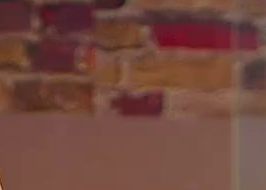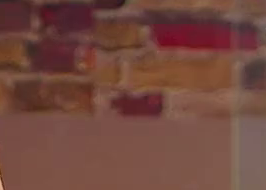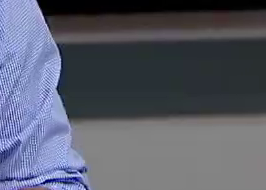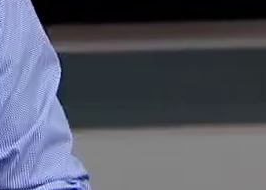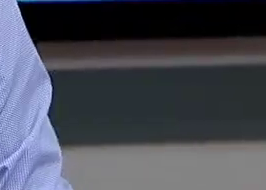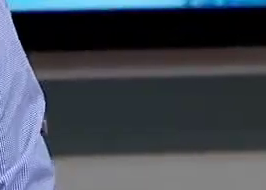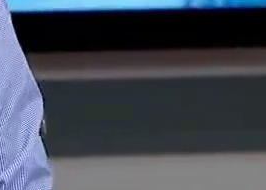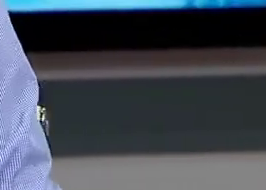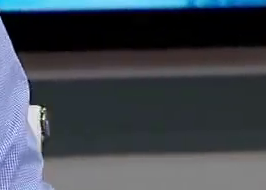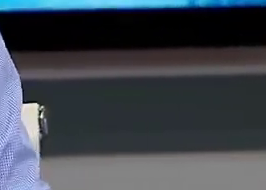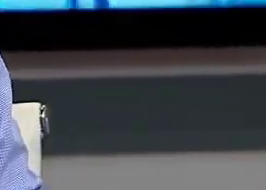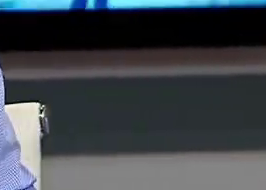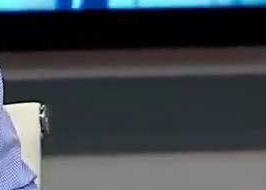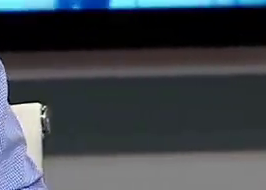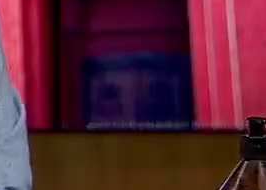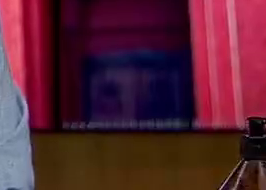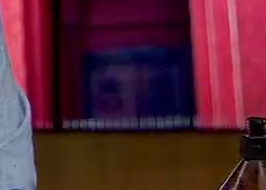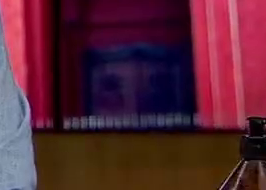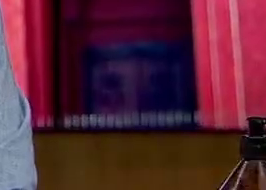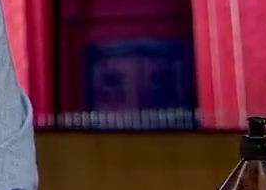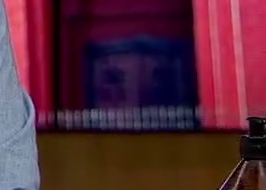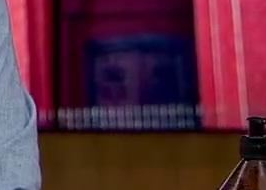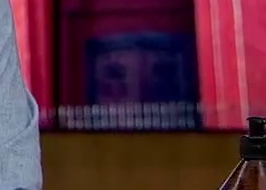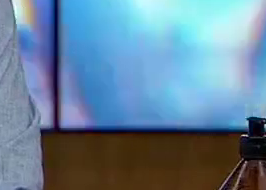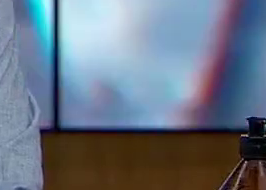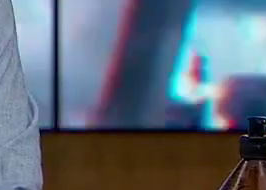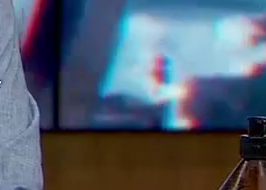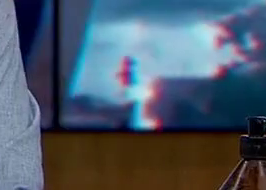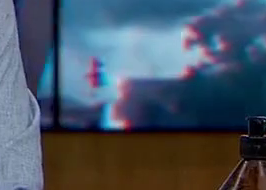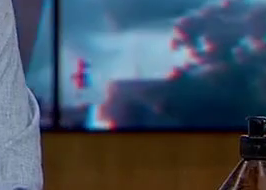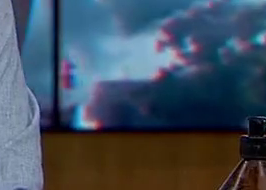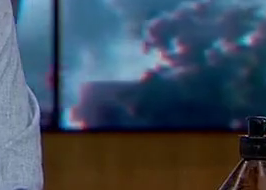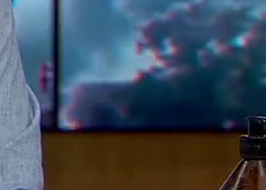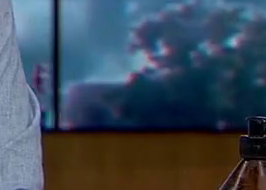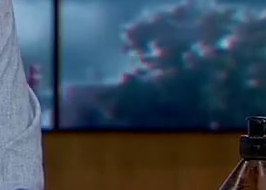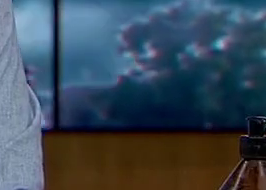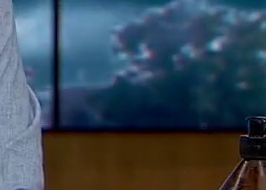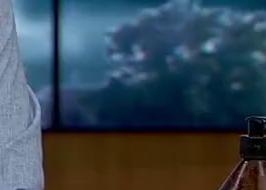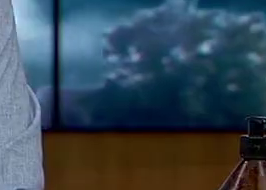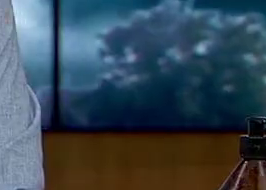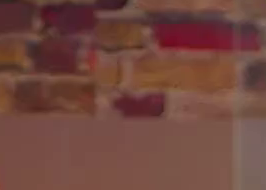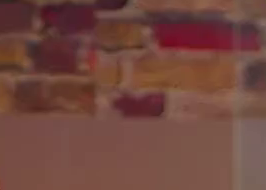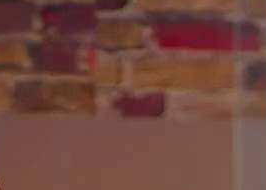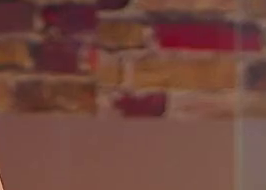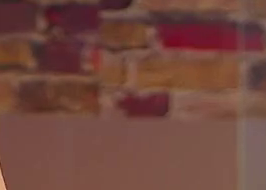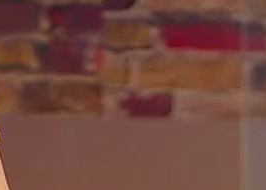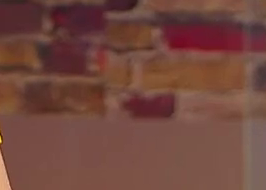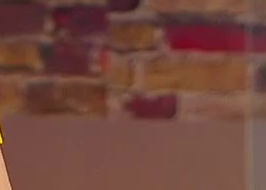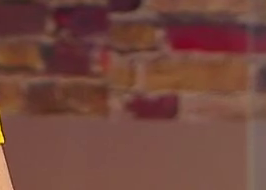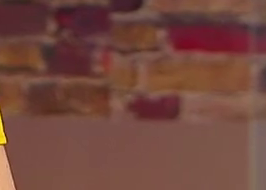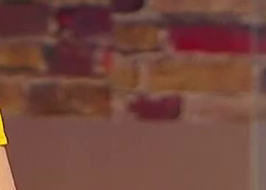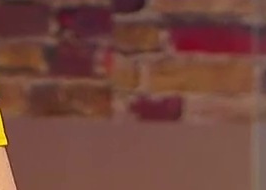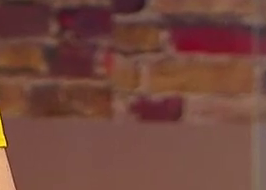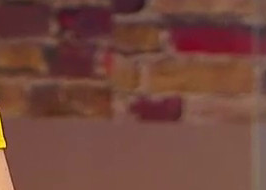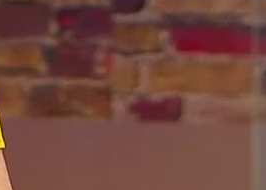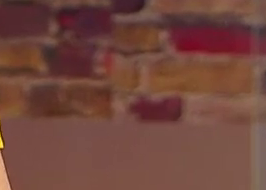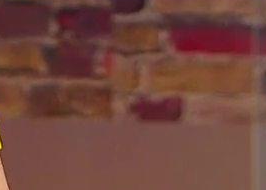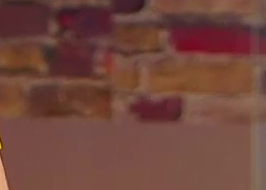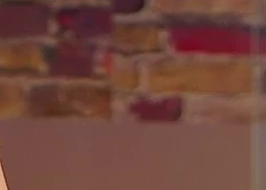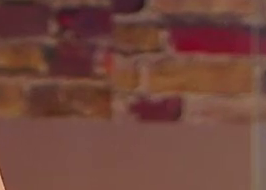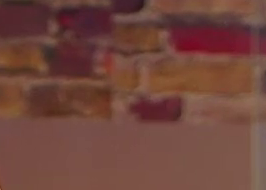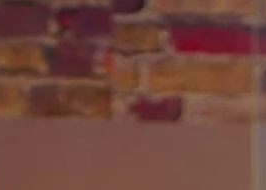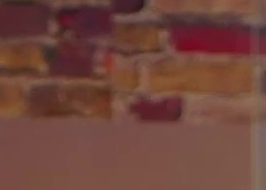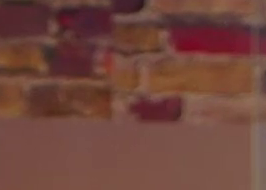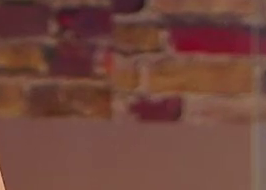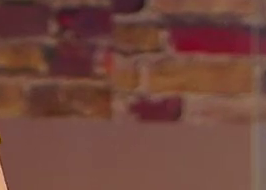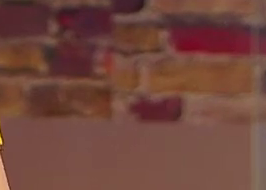gracias. Muy amable. Para empezar, presentemos a Cosa Buena. ¿Qué es exactamente? Cosa Buena es una empresa con perfil social que